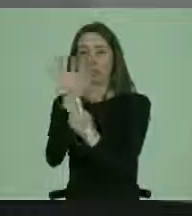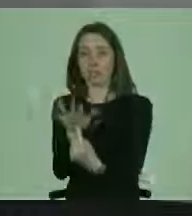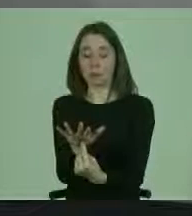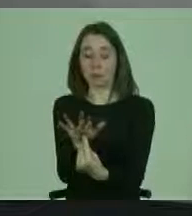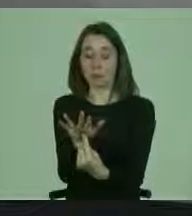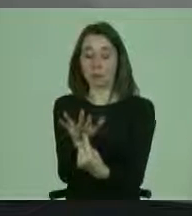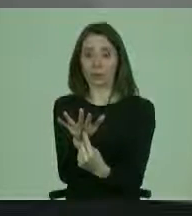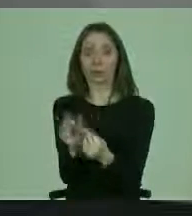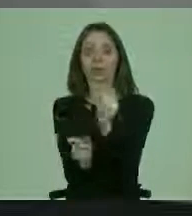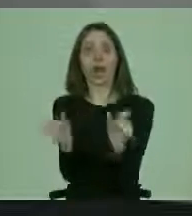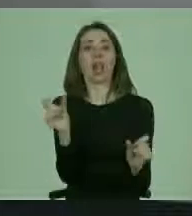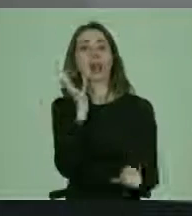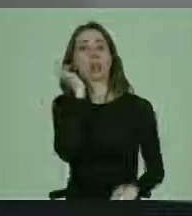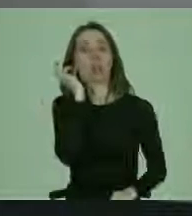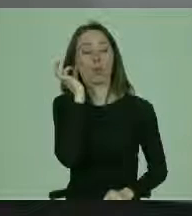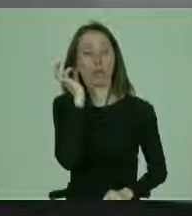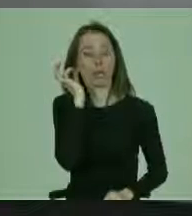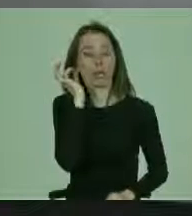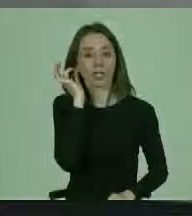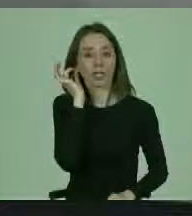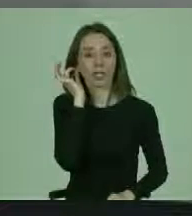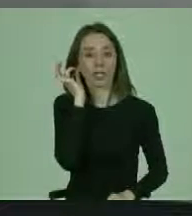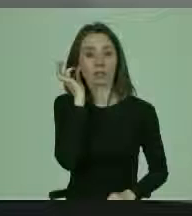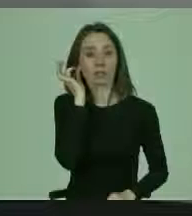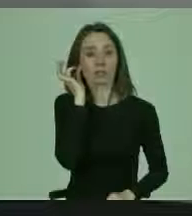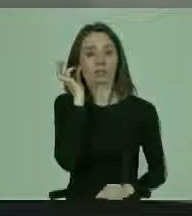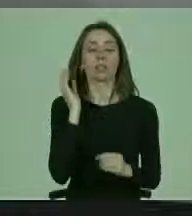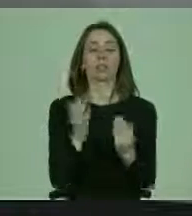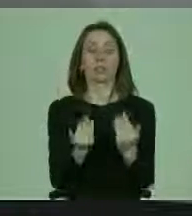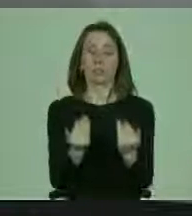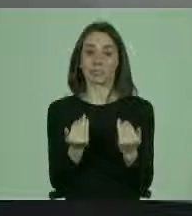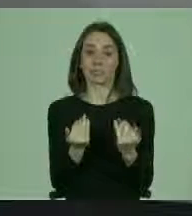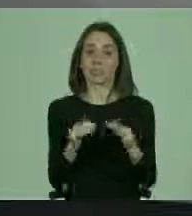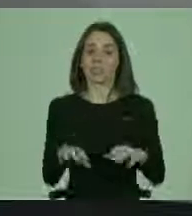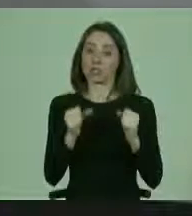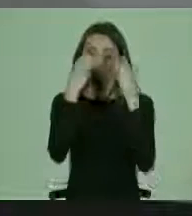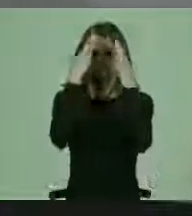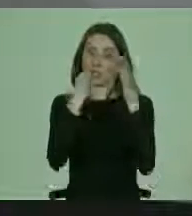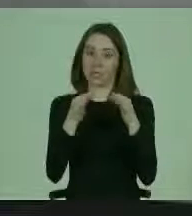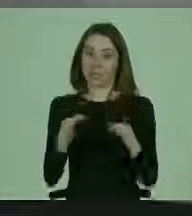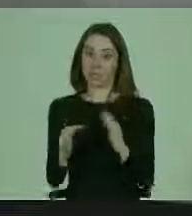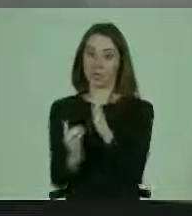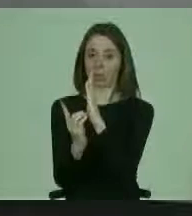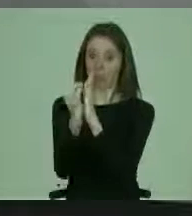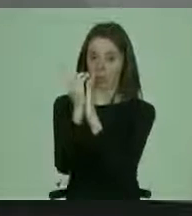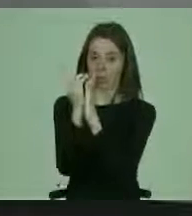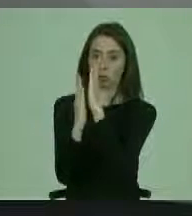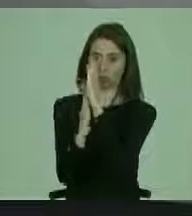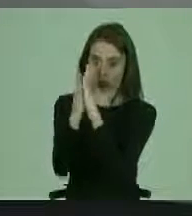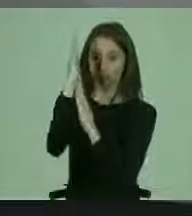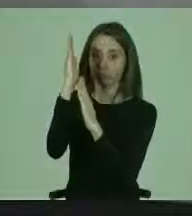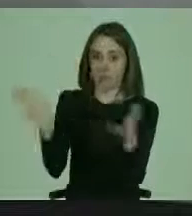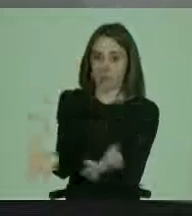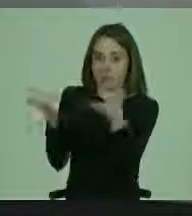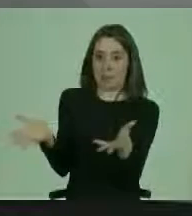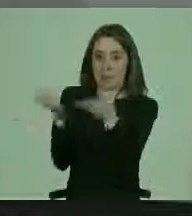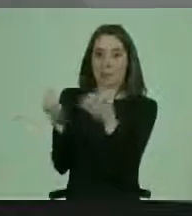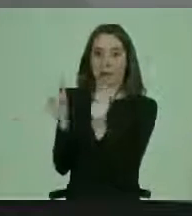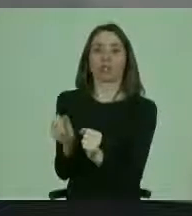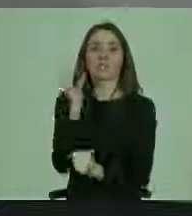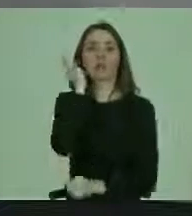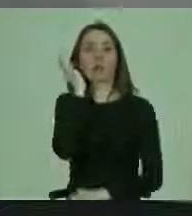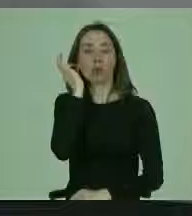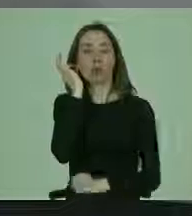a las mujeres y que era necesario adoptar medidas para el desarrollo, adelanto y potenciación de las mujeres,